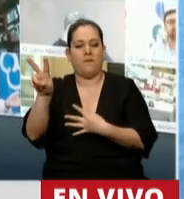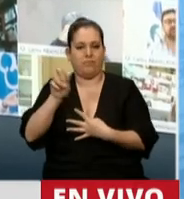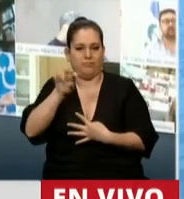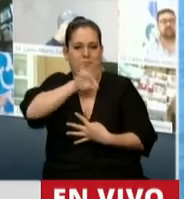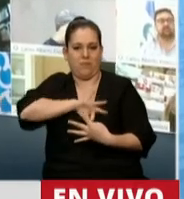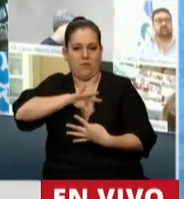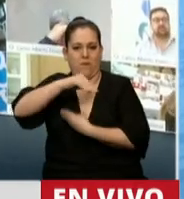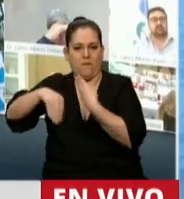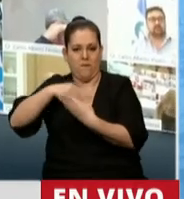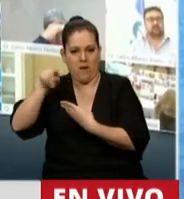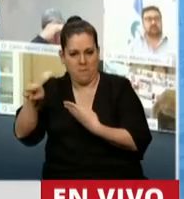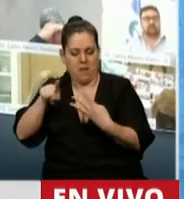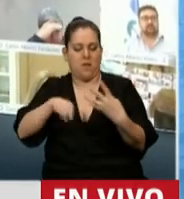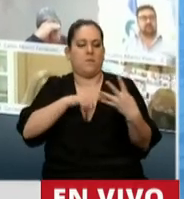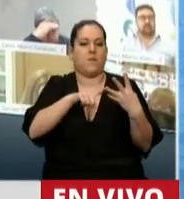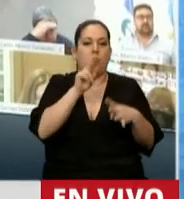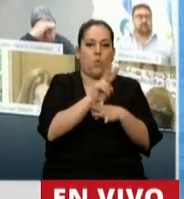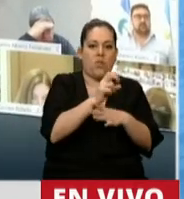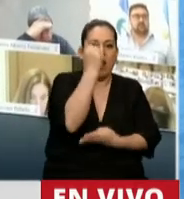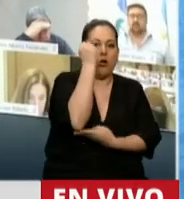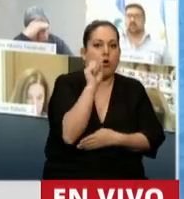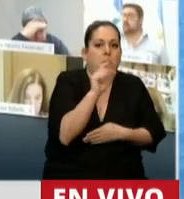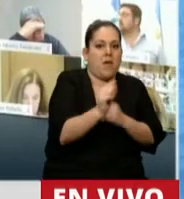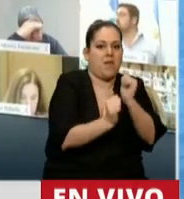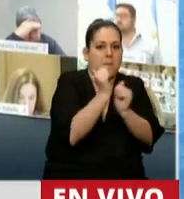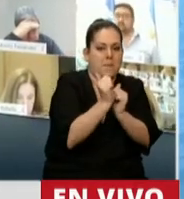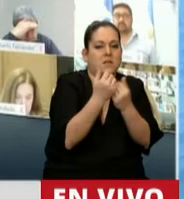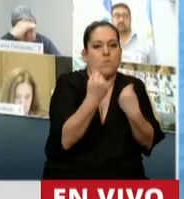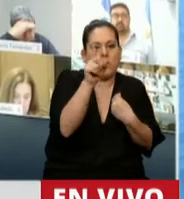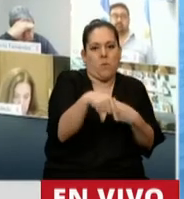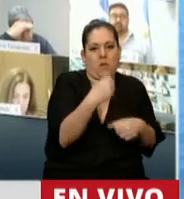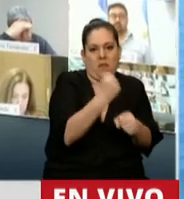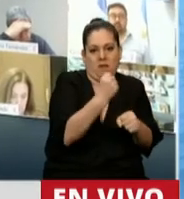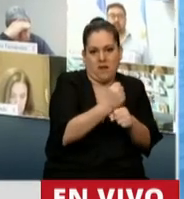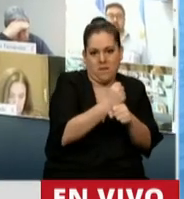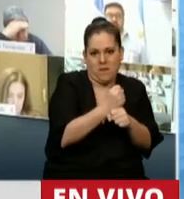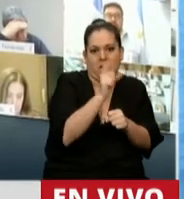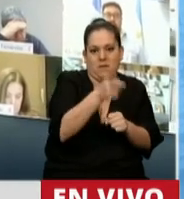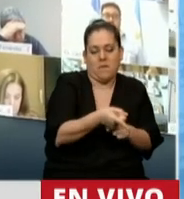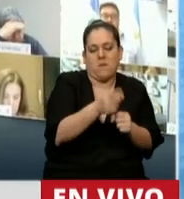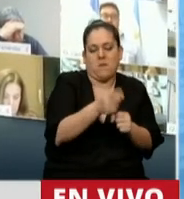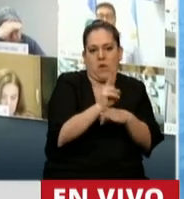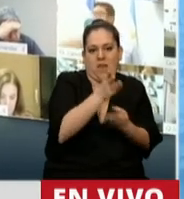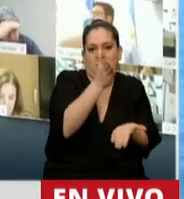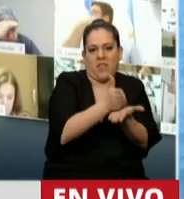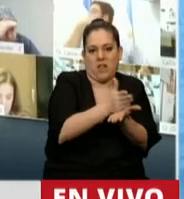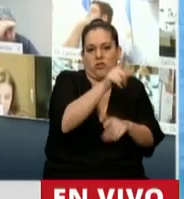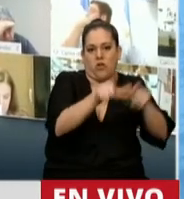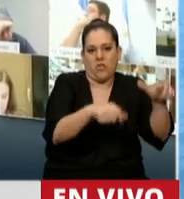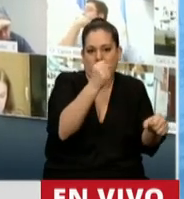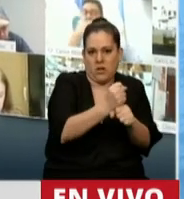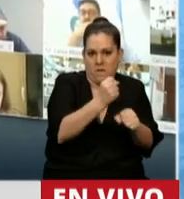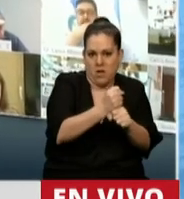cuidar la economía de las empresas que implica el empleo y cuidar los derechos prioritarios de los argentinos y las